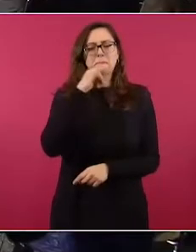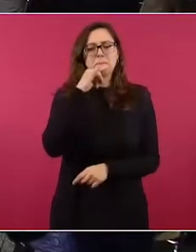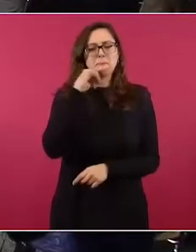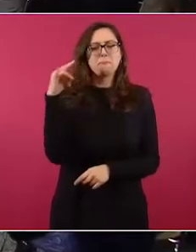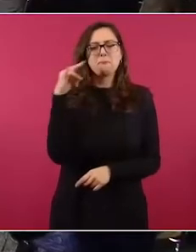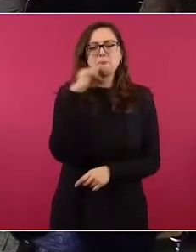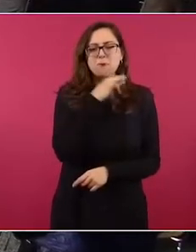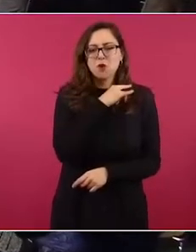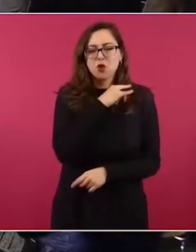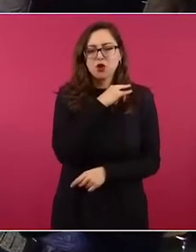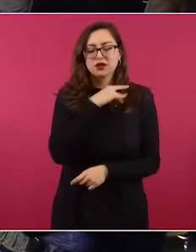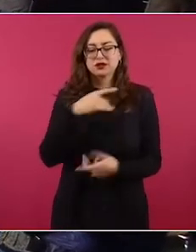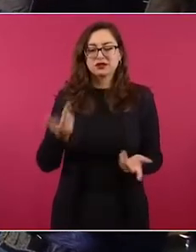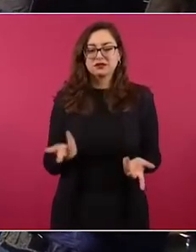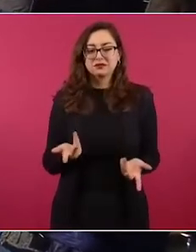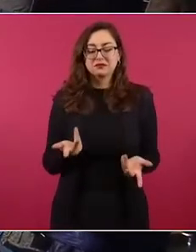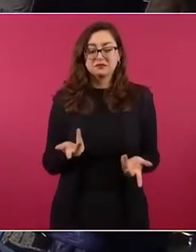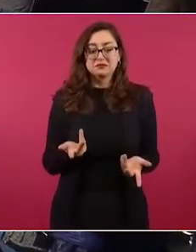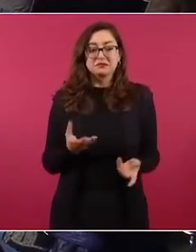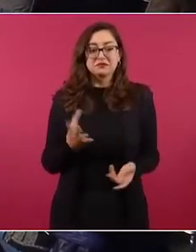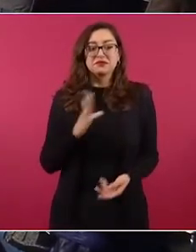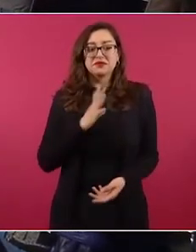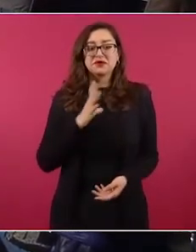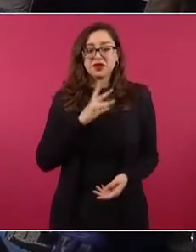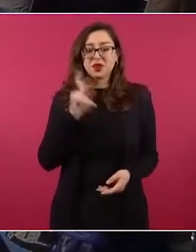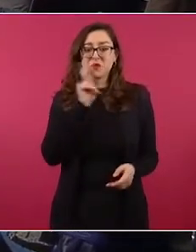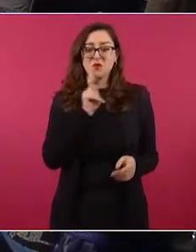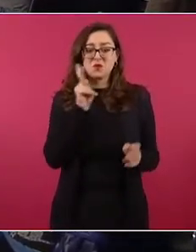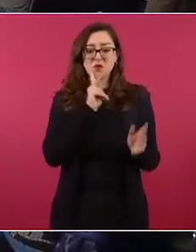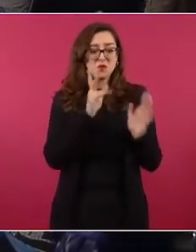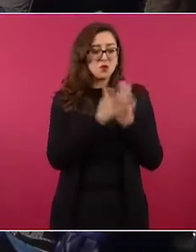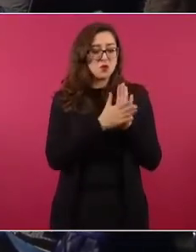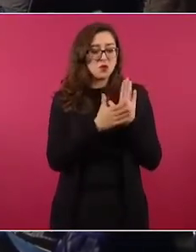Pruebas, todas,